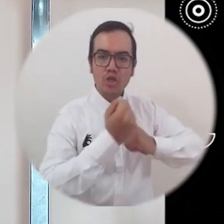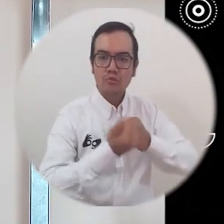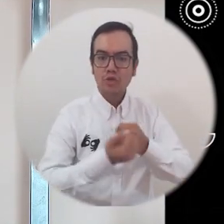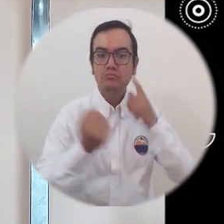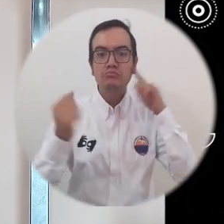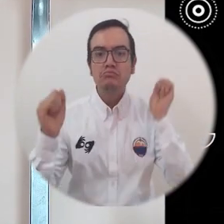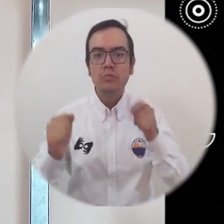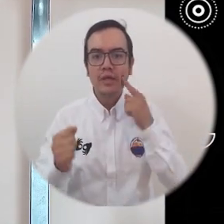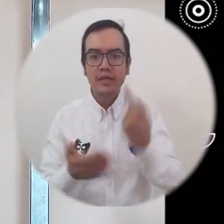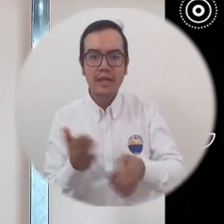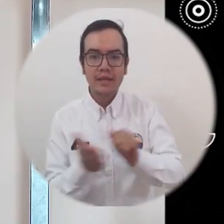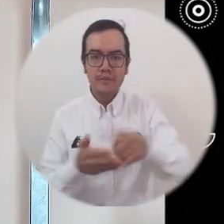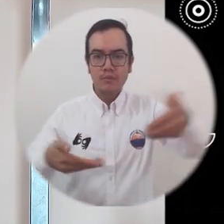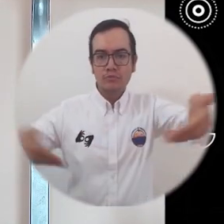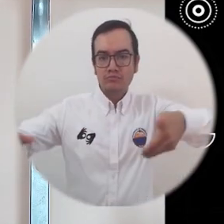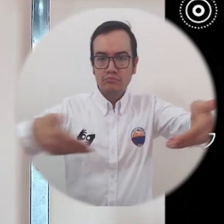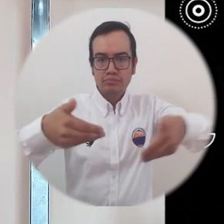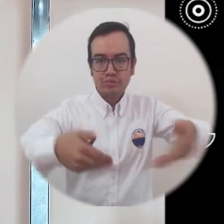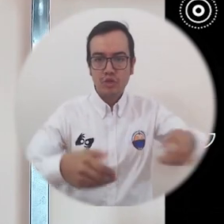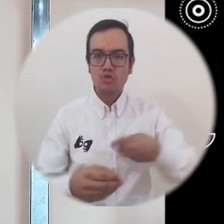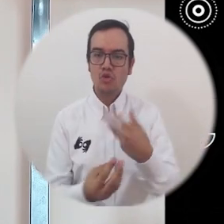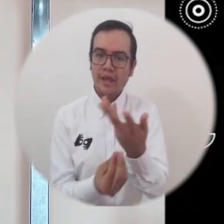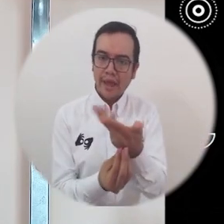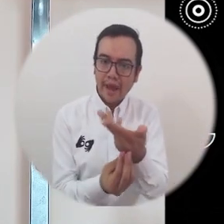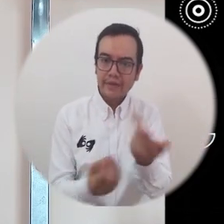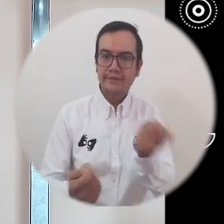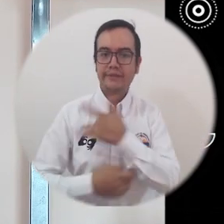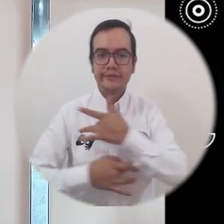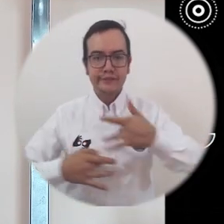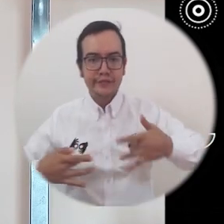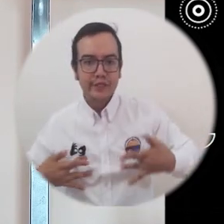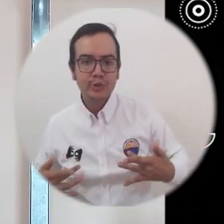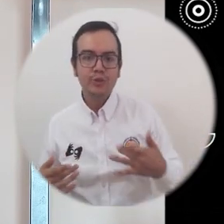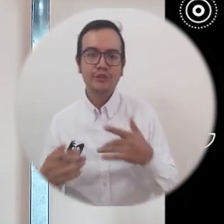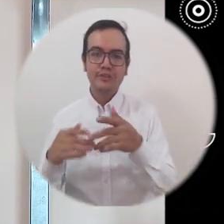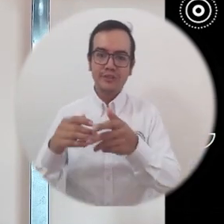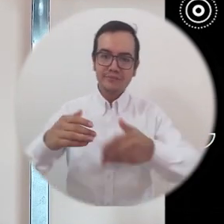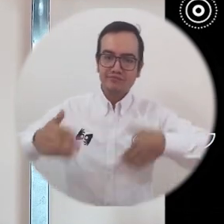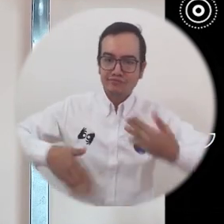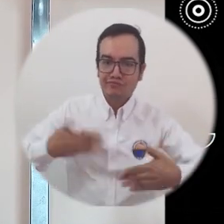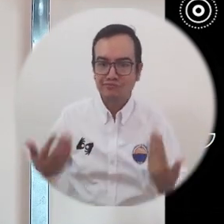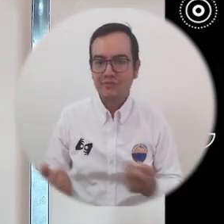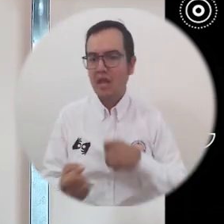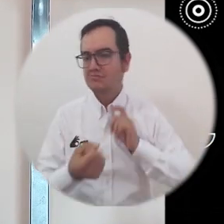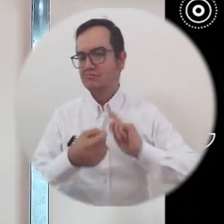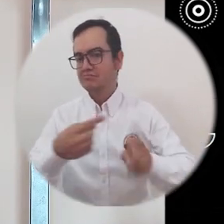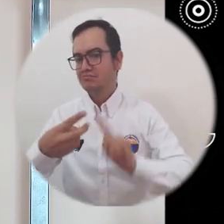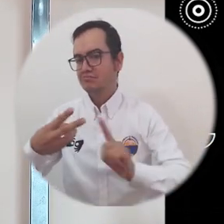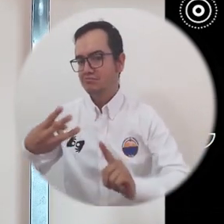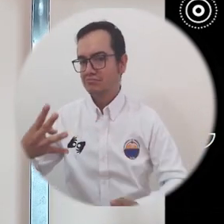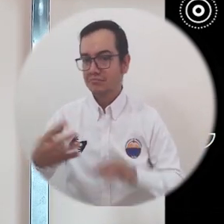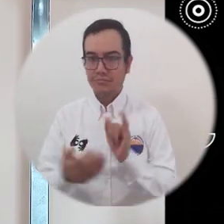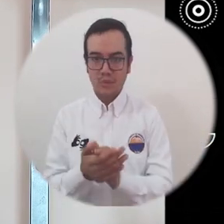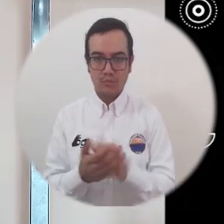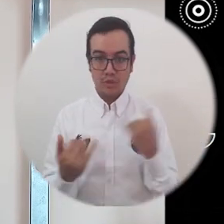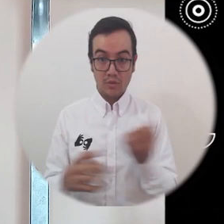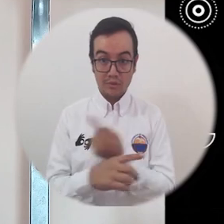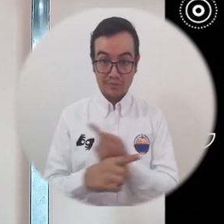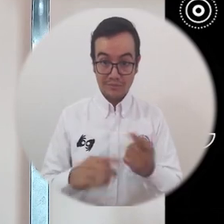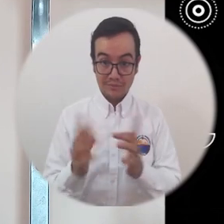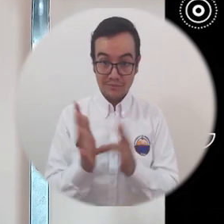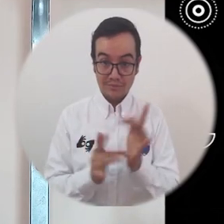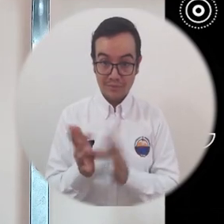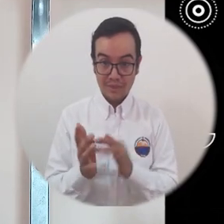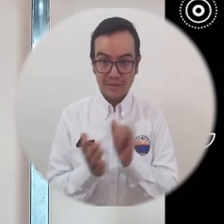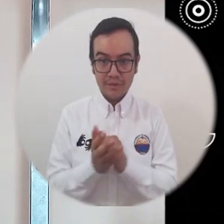pueda compartir contenidos sobre arte, hábitos saludables, entretenimiento, entre otros. Durante la Semana Santa, los